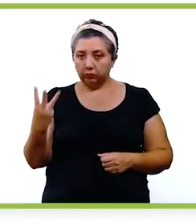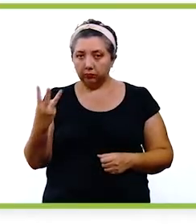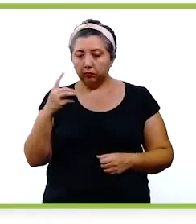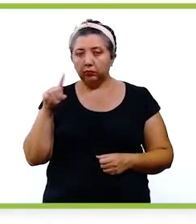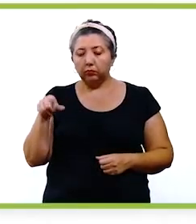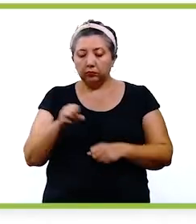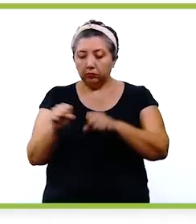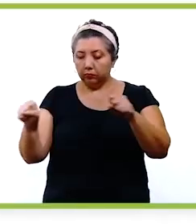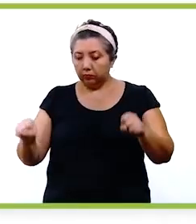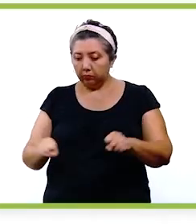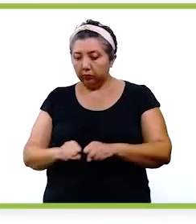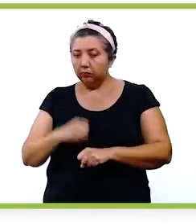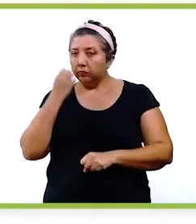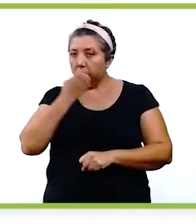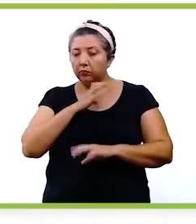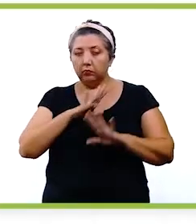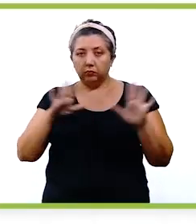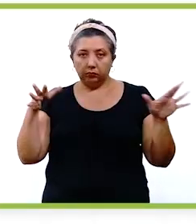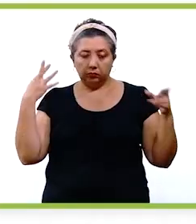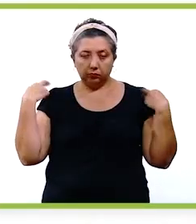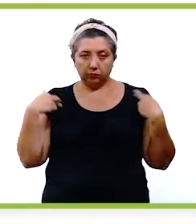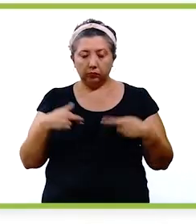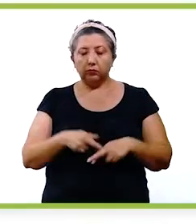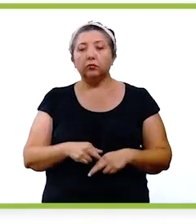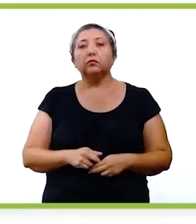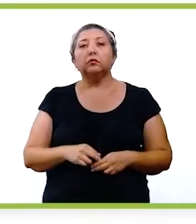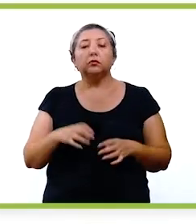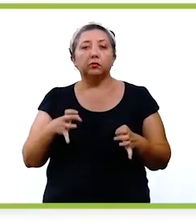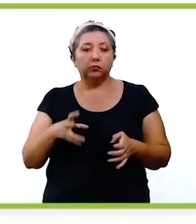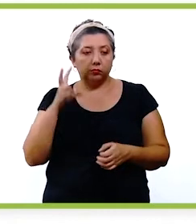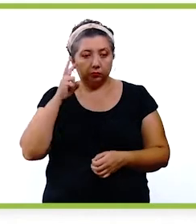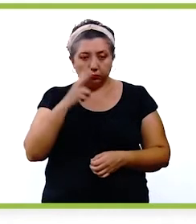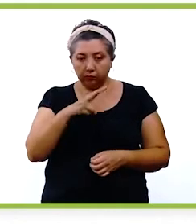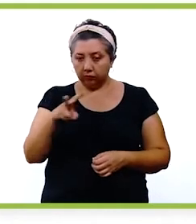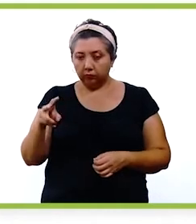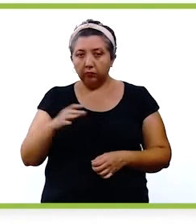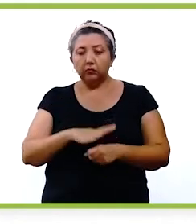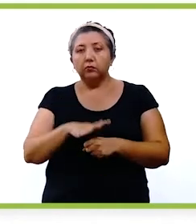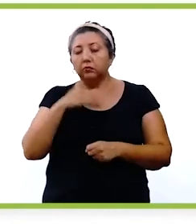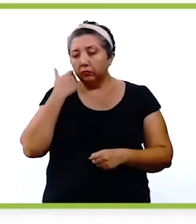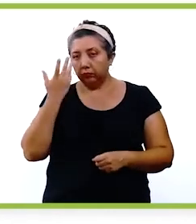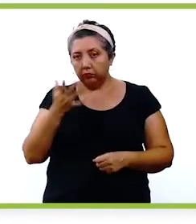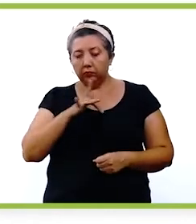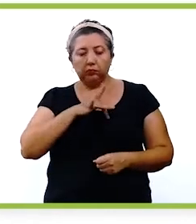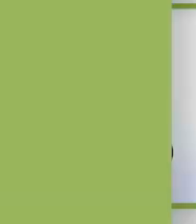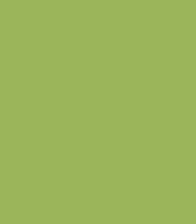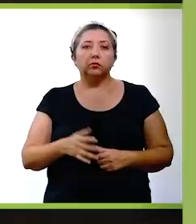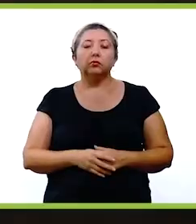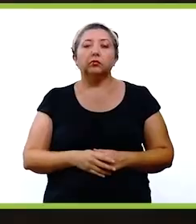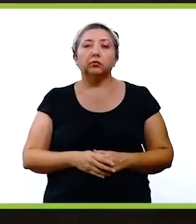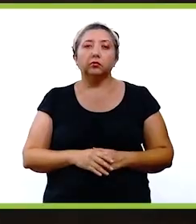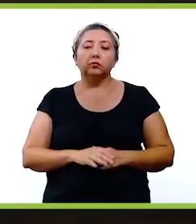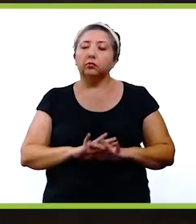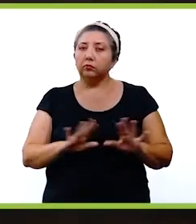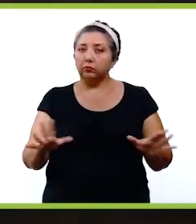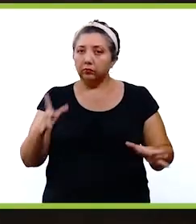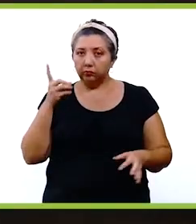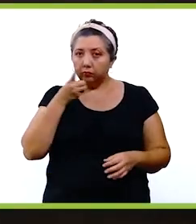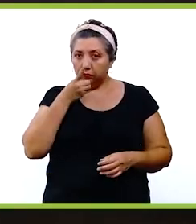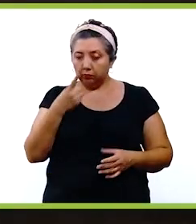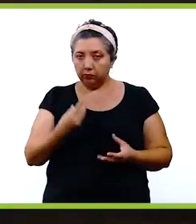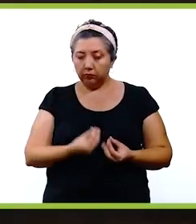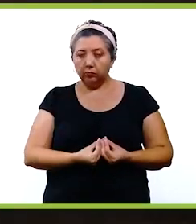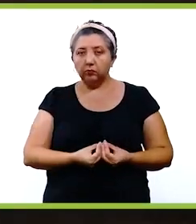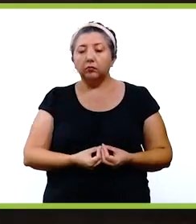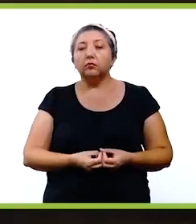que es en el salón de clases, donde ya el maestro de grupo va a estar observando cualquier tipo de síntoma que se presente. Ya lo que hemos determinado